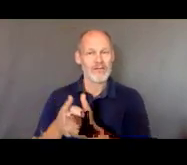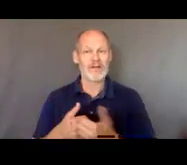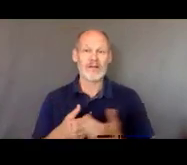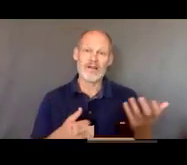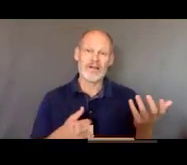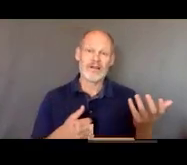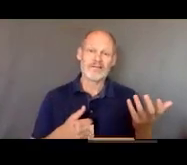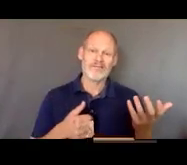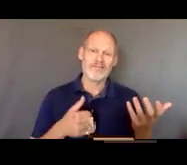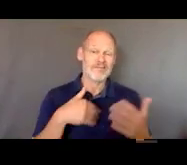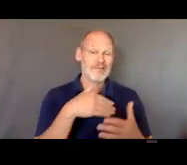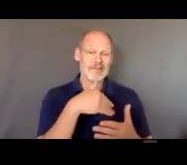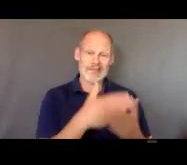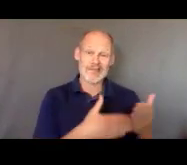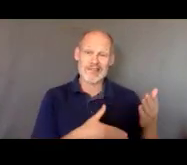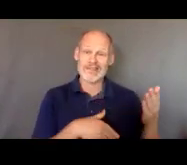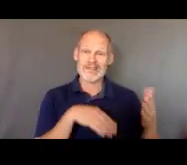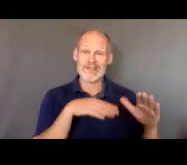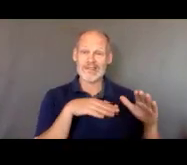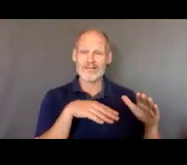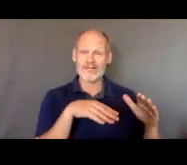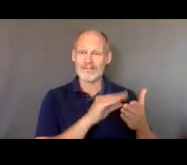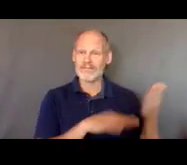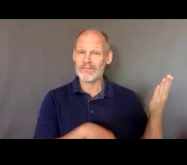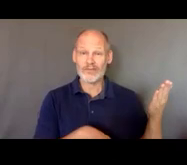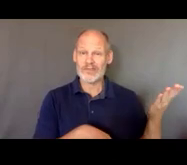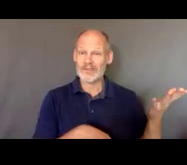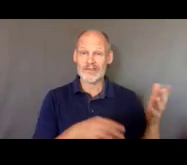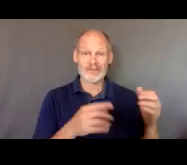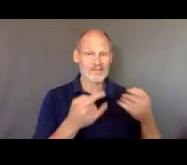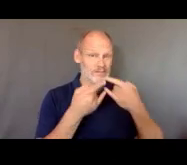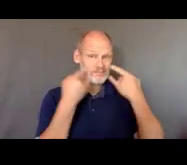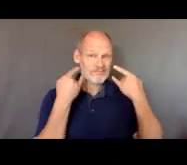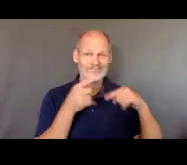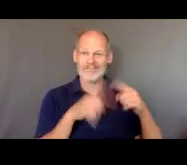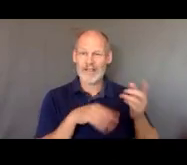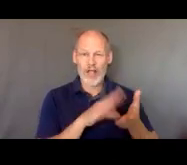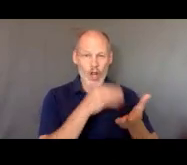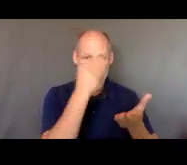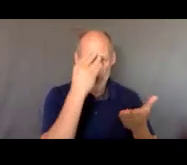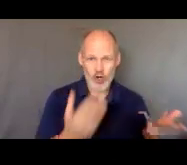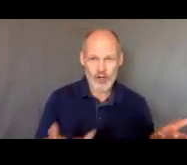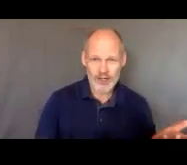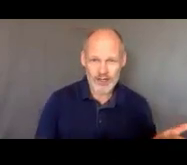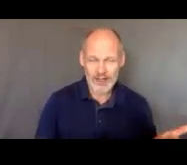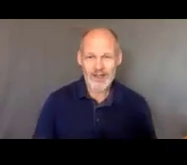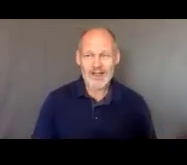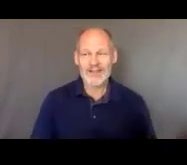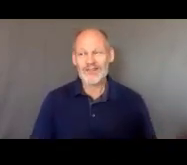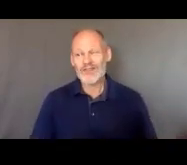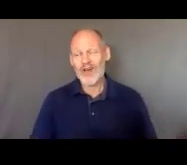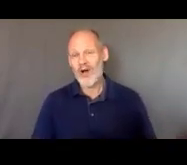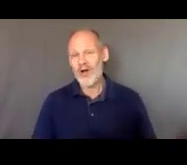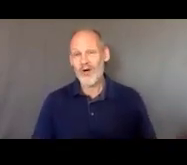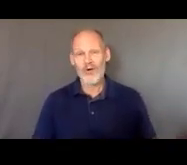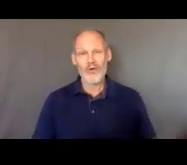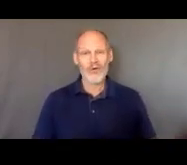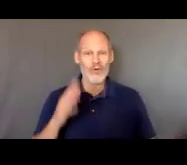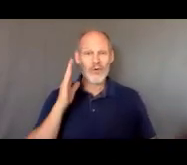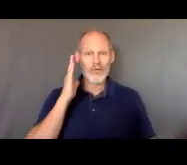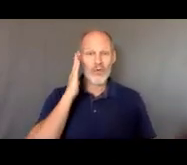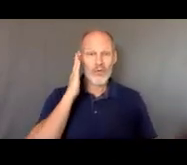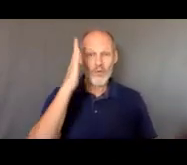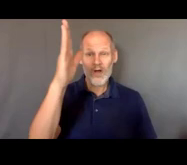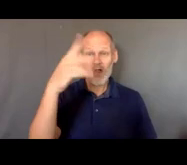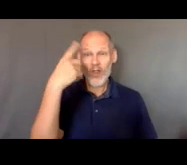y qué significa cómo se ve entonces la respuesta es que no sé cómo va a ser